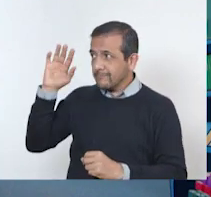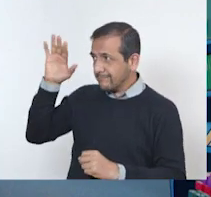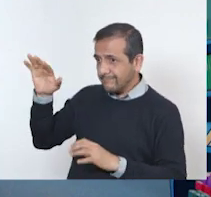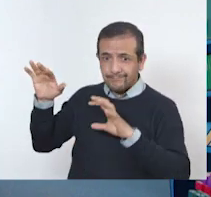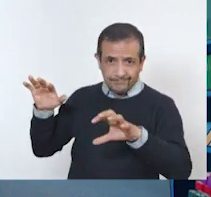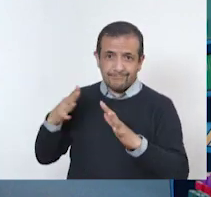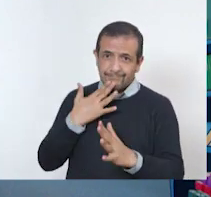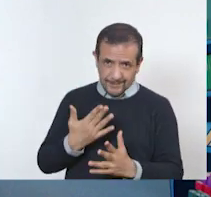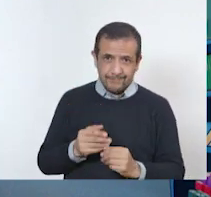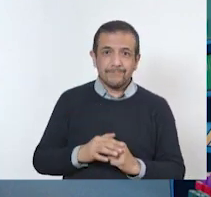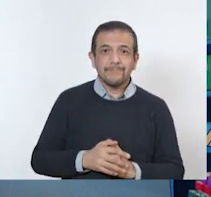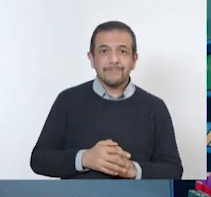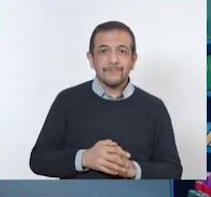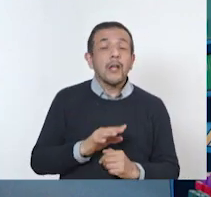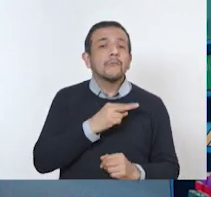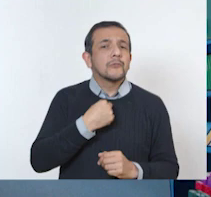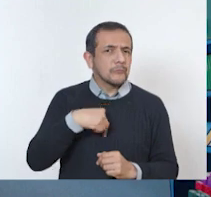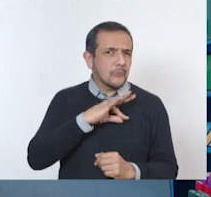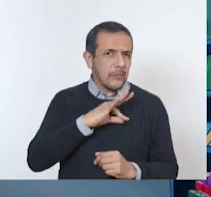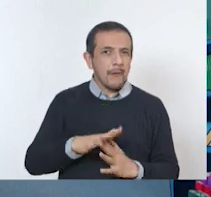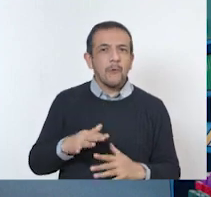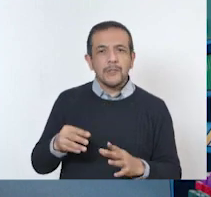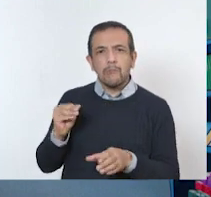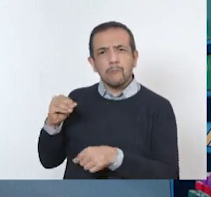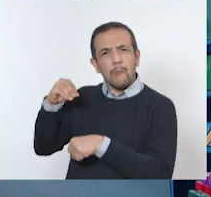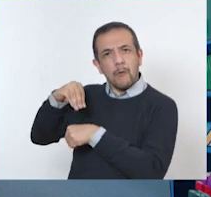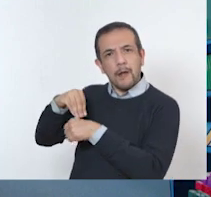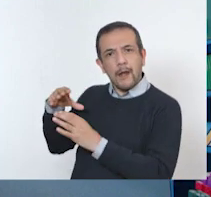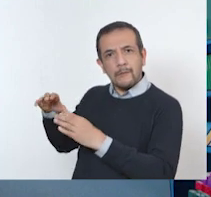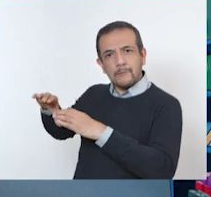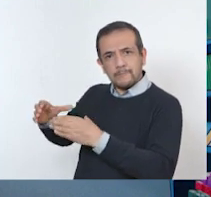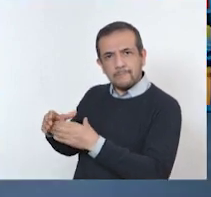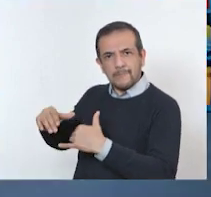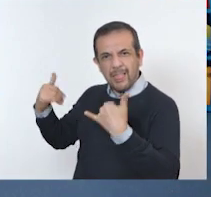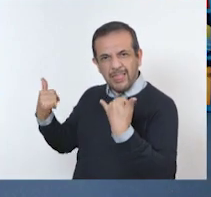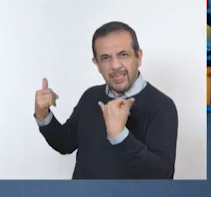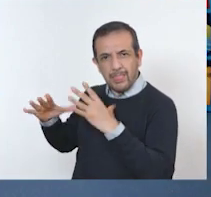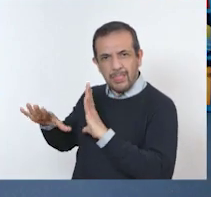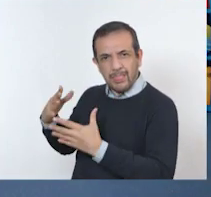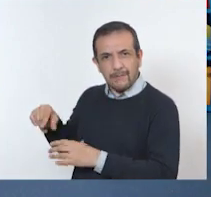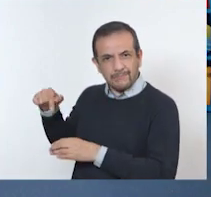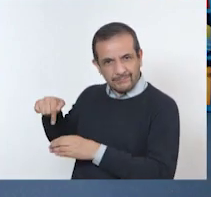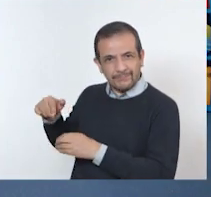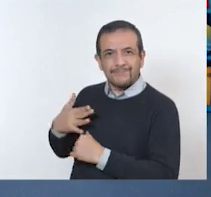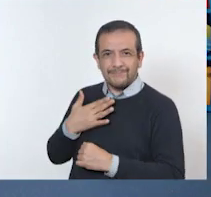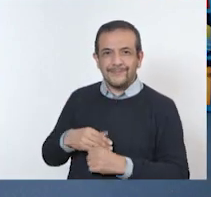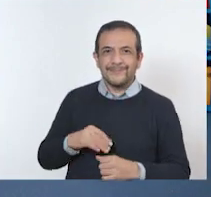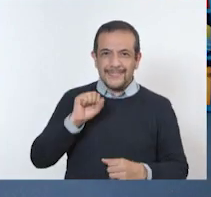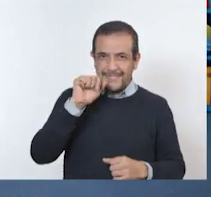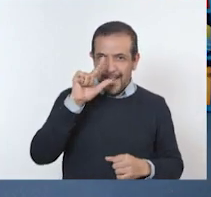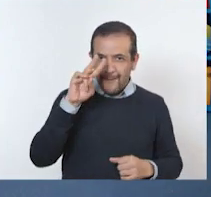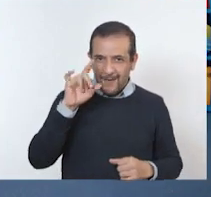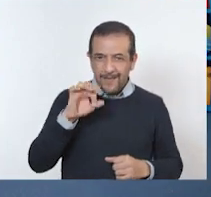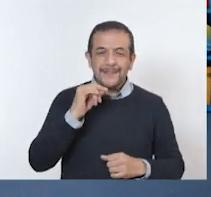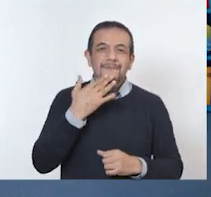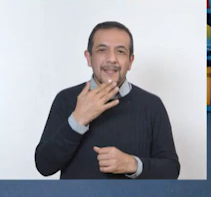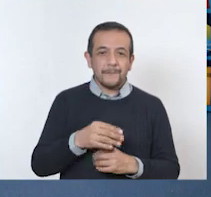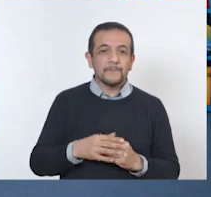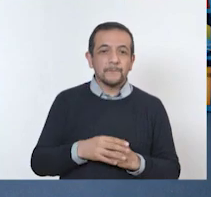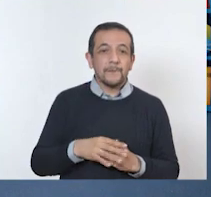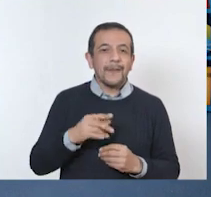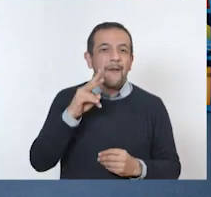dos. Perfecto. Vamos a ubicarla en los salvajes. Perfecto. Estoy seguro que muchas niñas y niños tienen